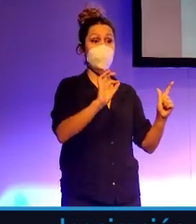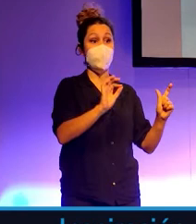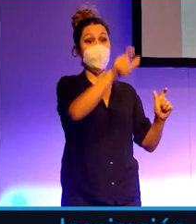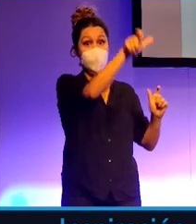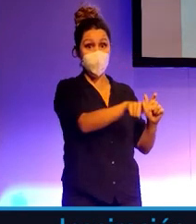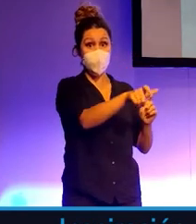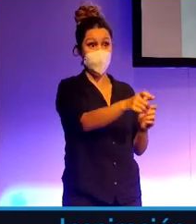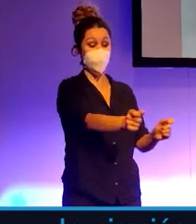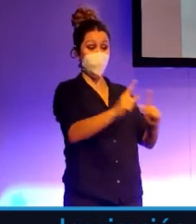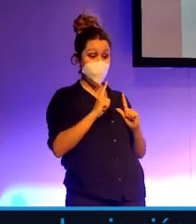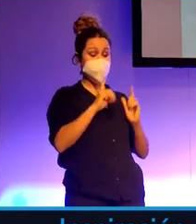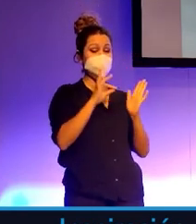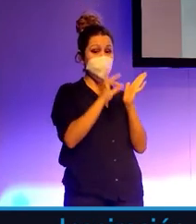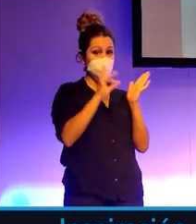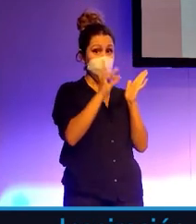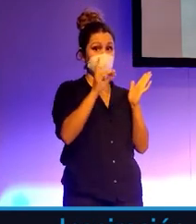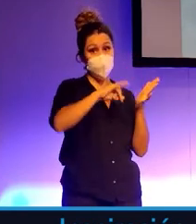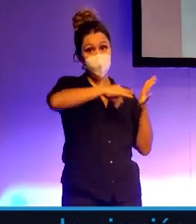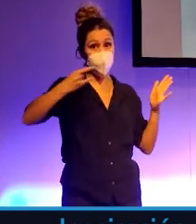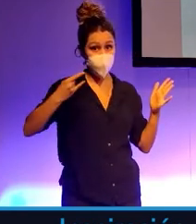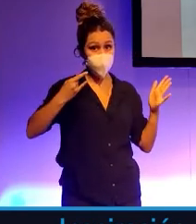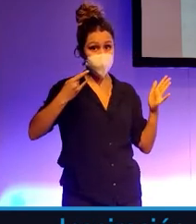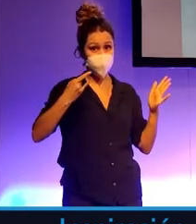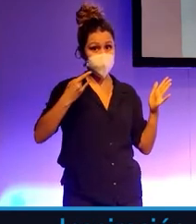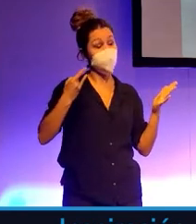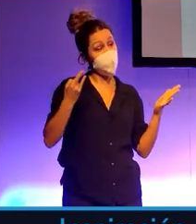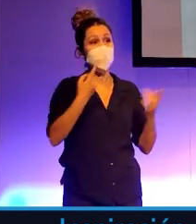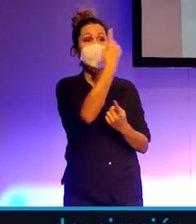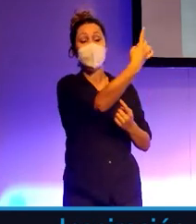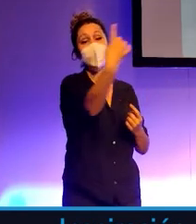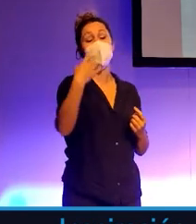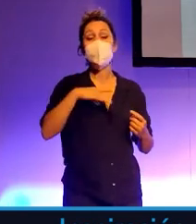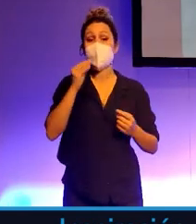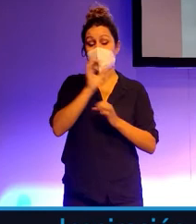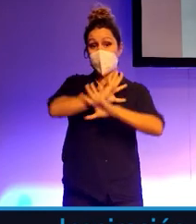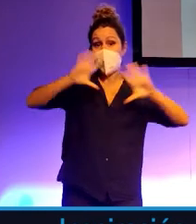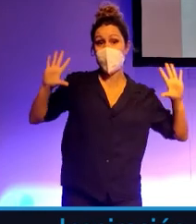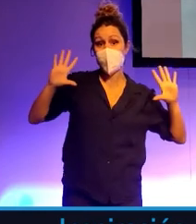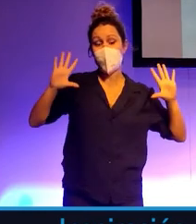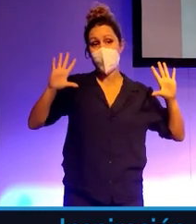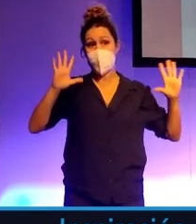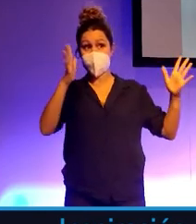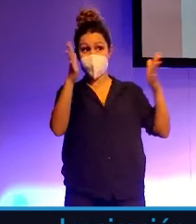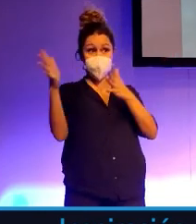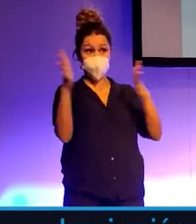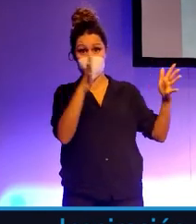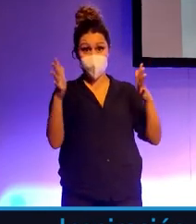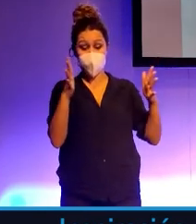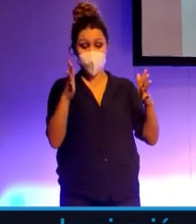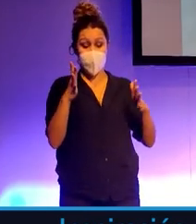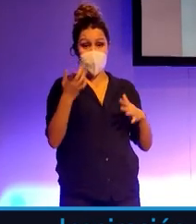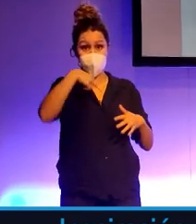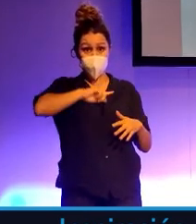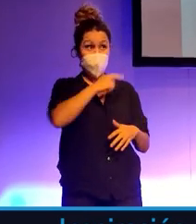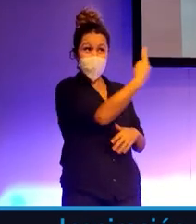servicio de la tecnología? Creo que todos lo tenemos claro, pero a pesar de ello, cada uno de nosotros, de promedio, revisamos nuestro móvil